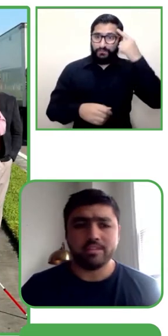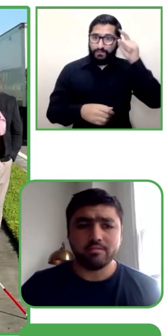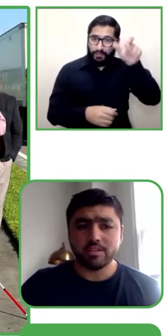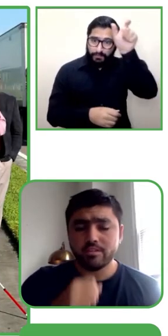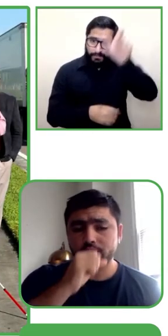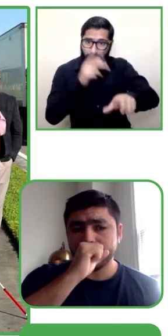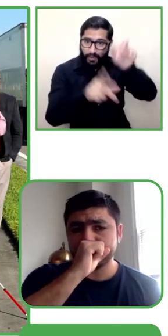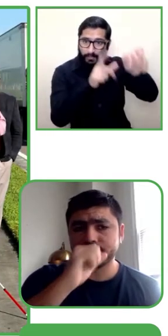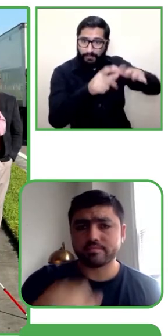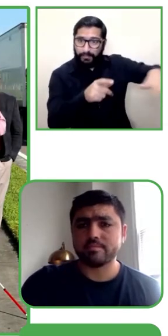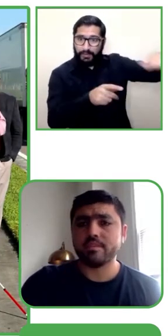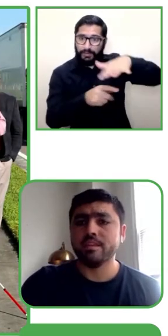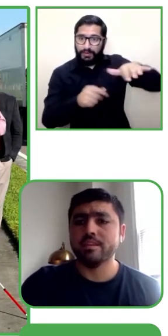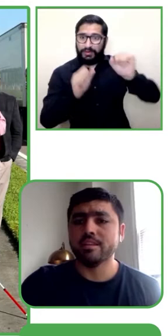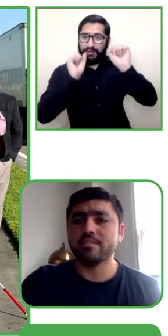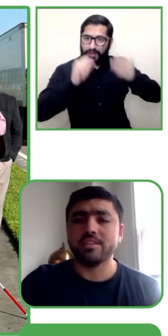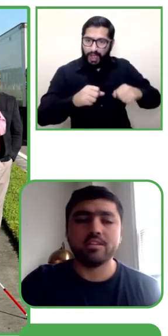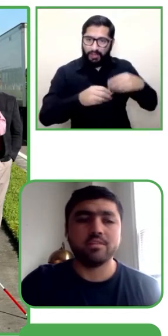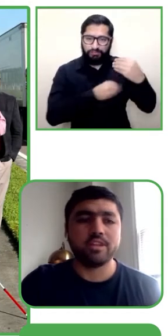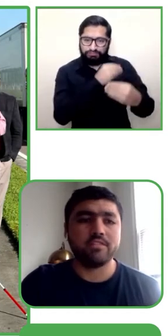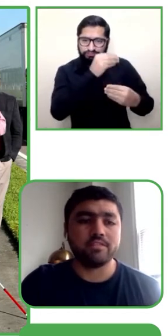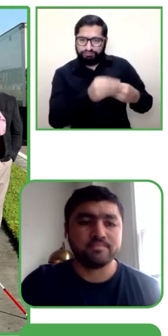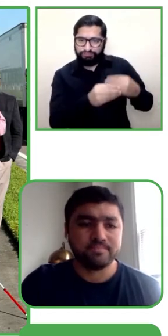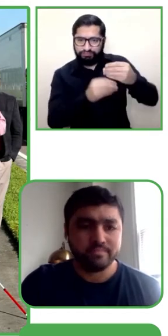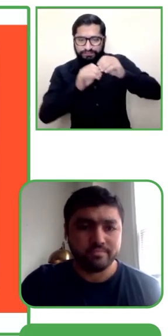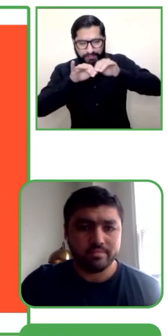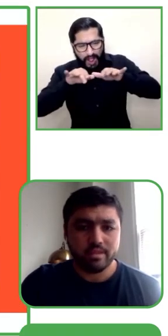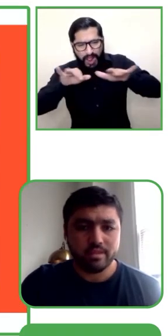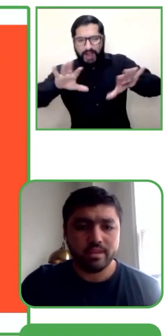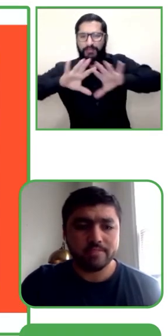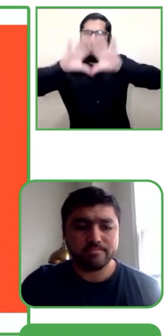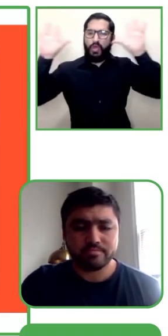en más de 24 idiomas, tanto en Android como en iPhone.